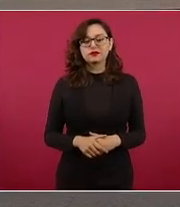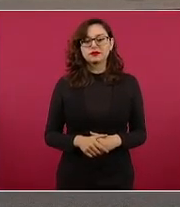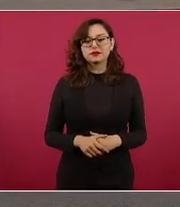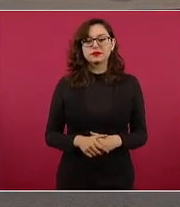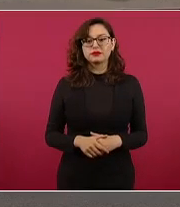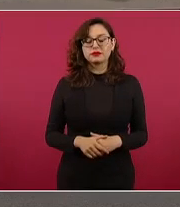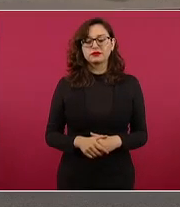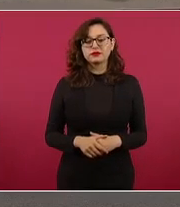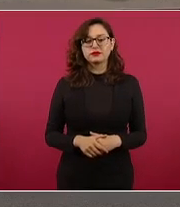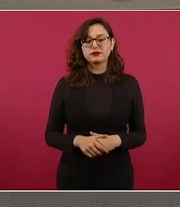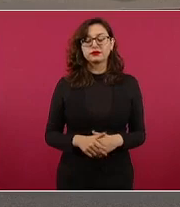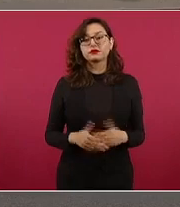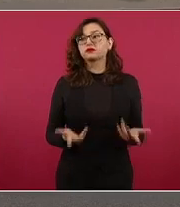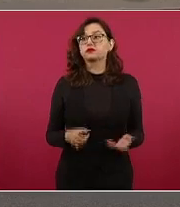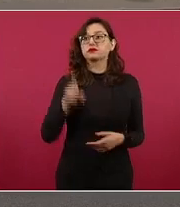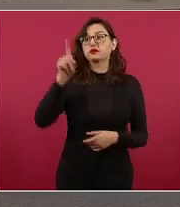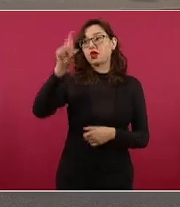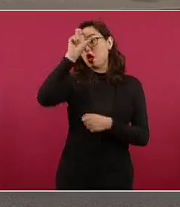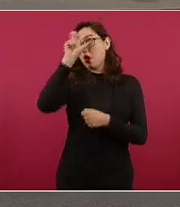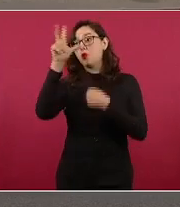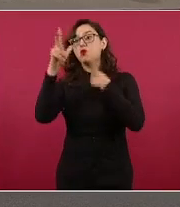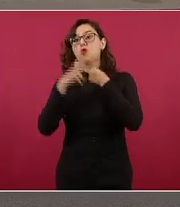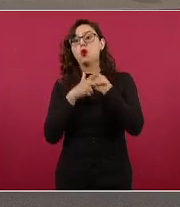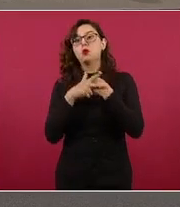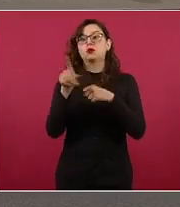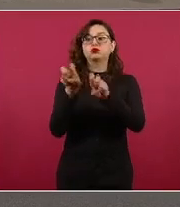el Parlamento Europeo